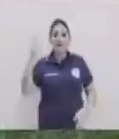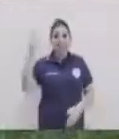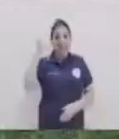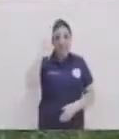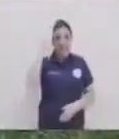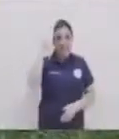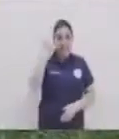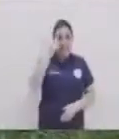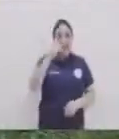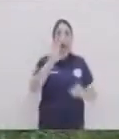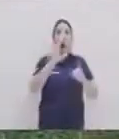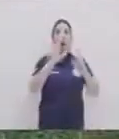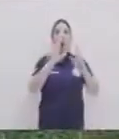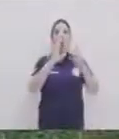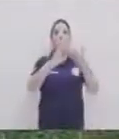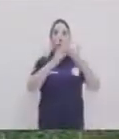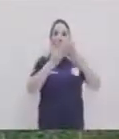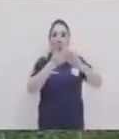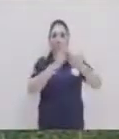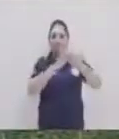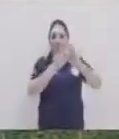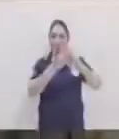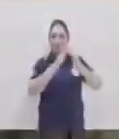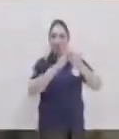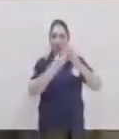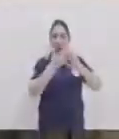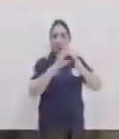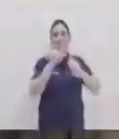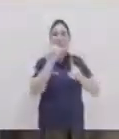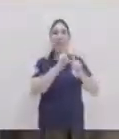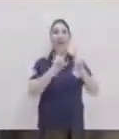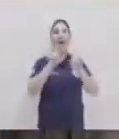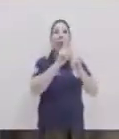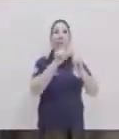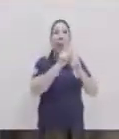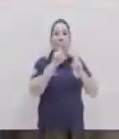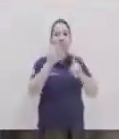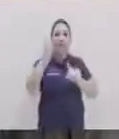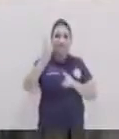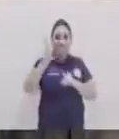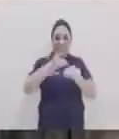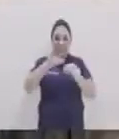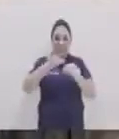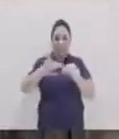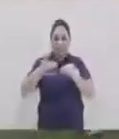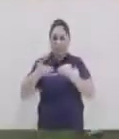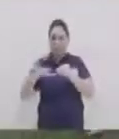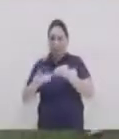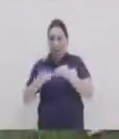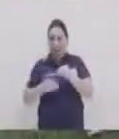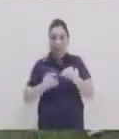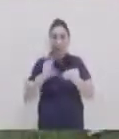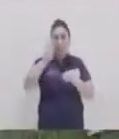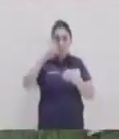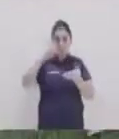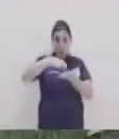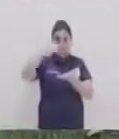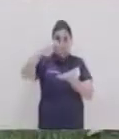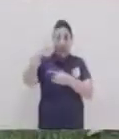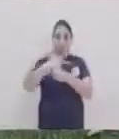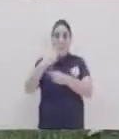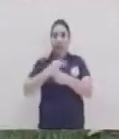¿sabías que? la comunidad lingüística Pocomam se encuentra ubicado en tres departamentos del país en